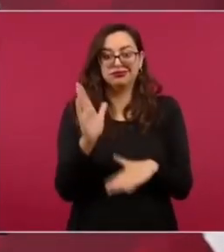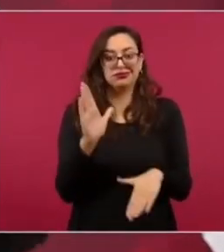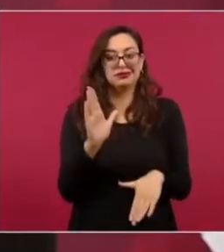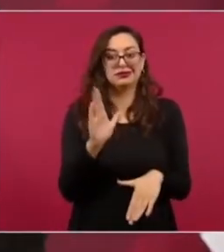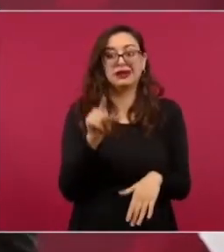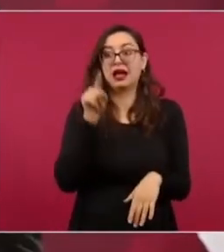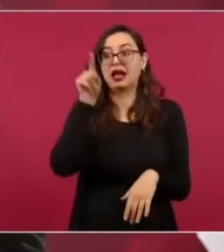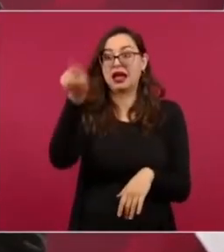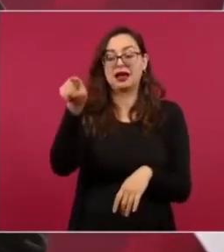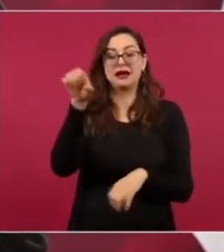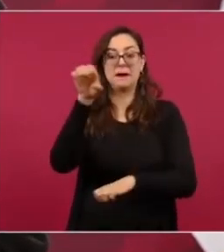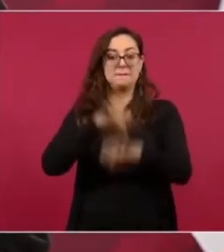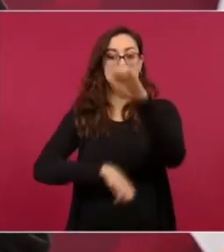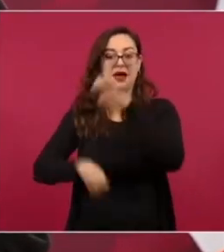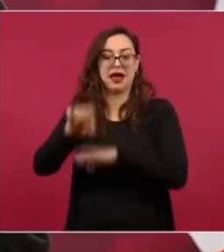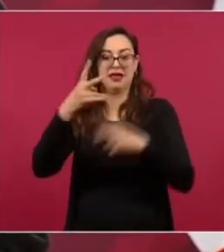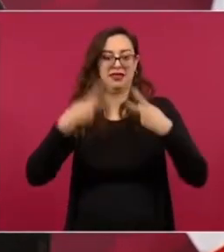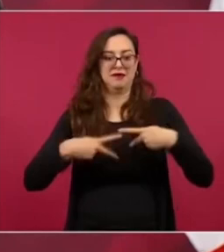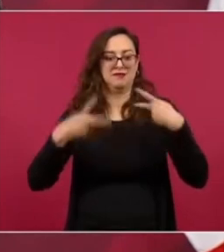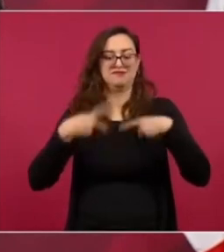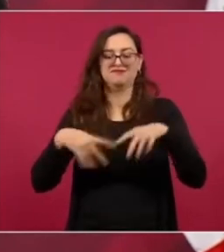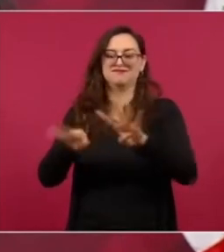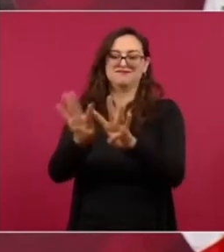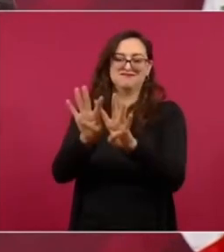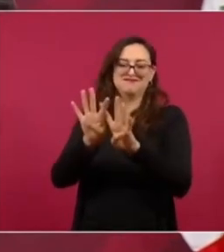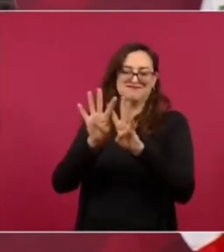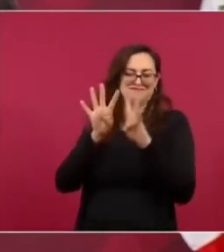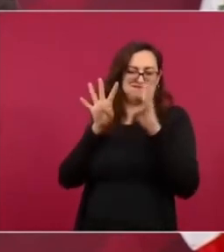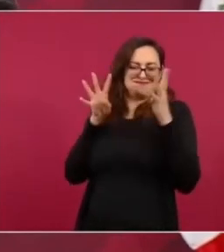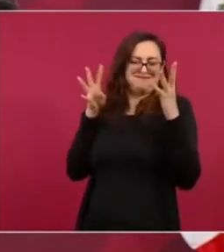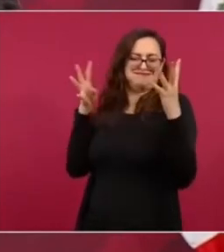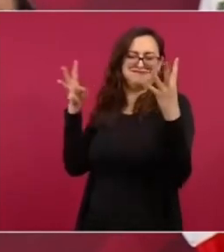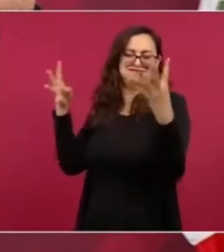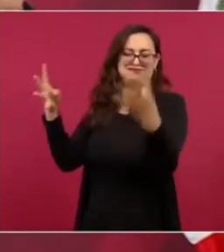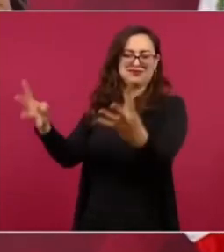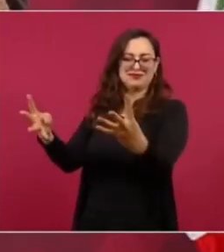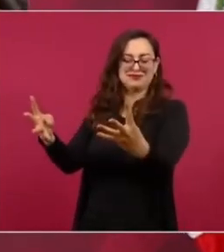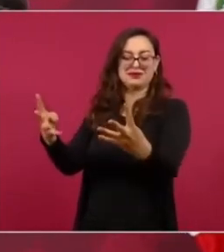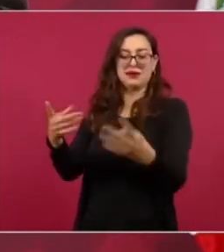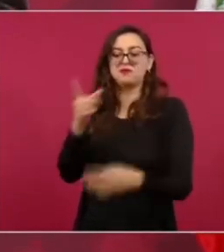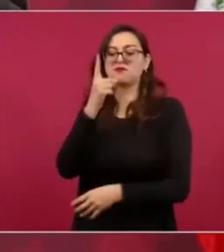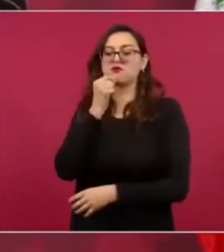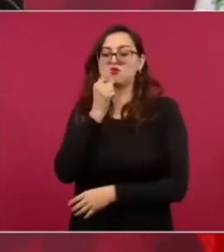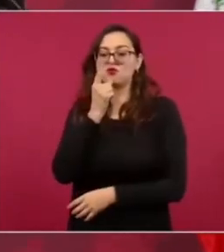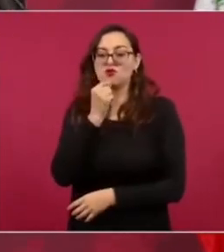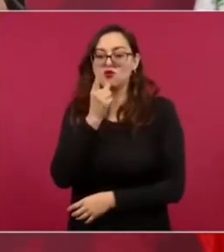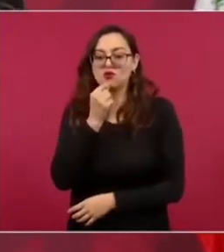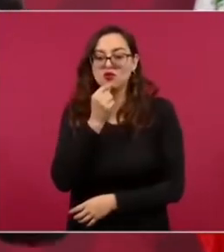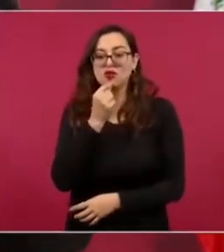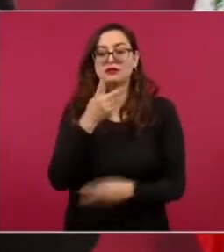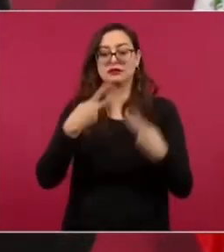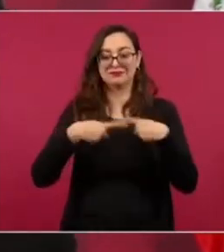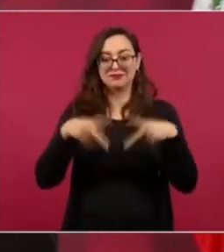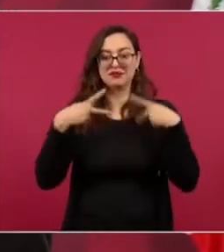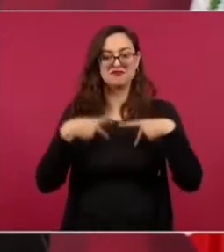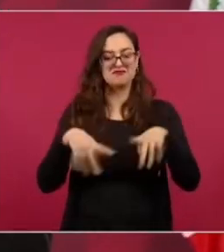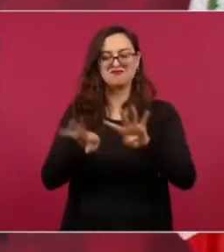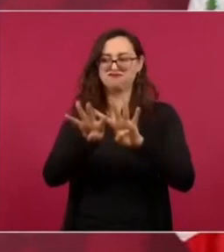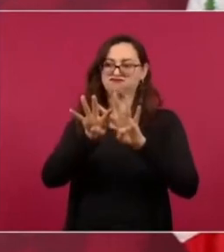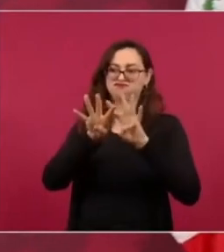embajada este con policías y también con ciudadanos